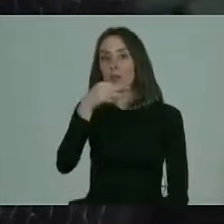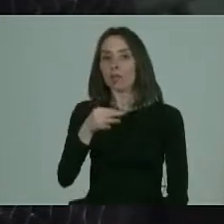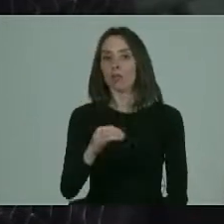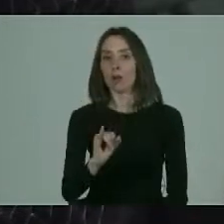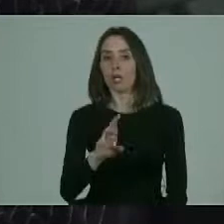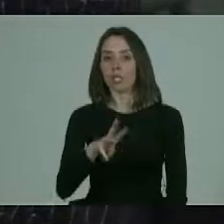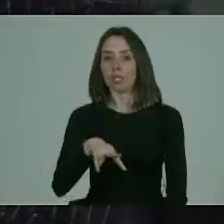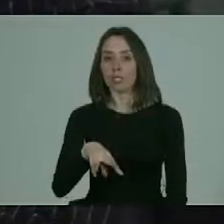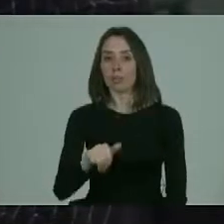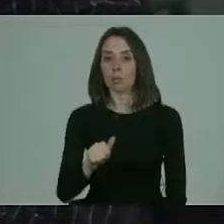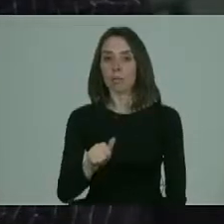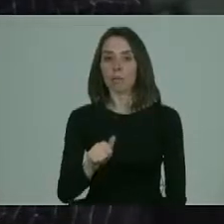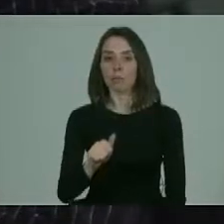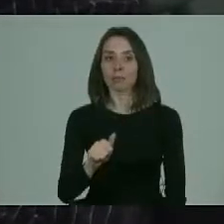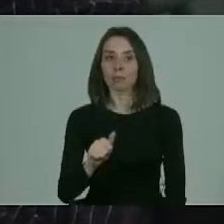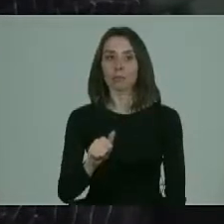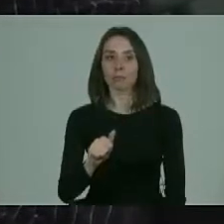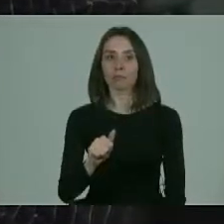Irma,